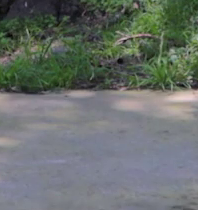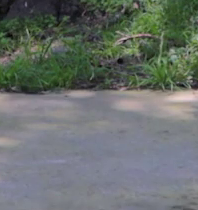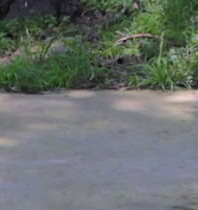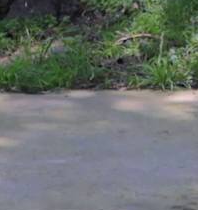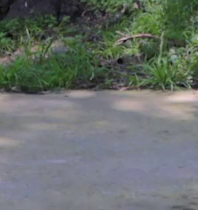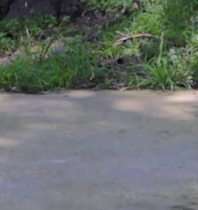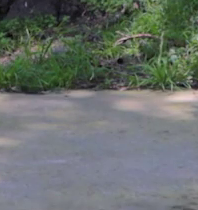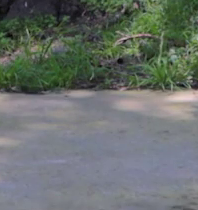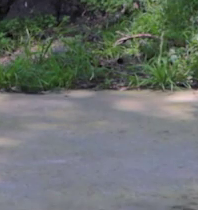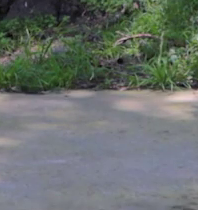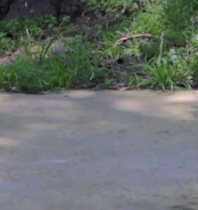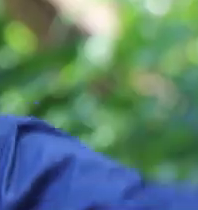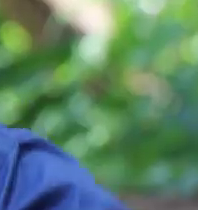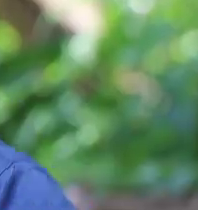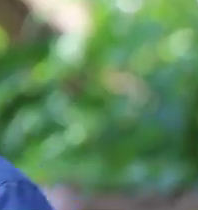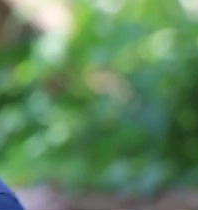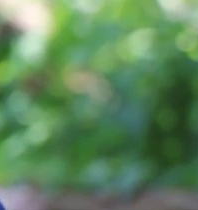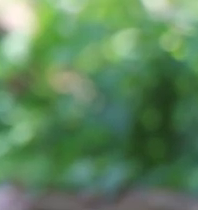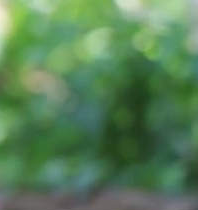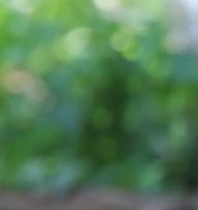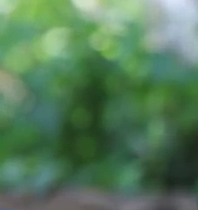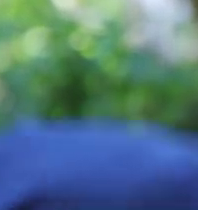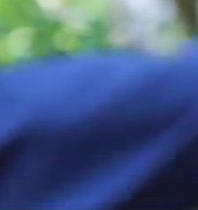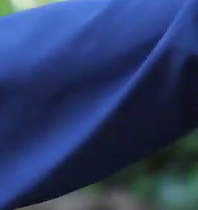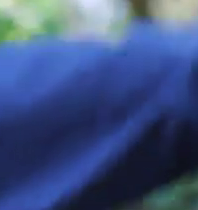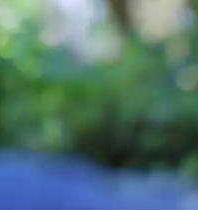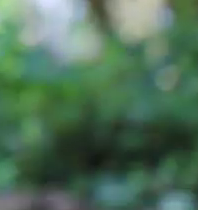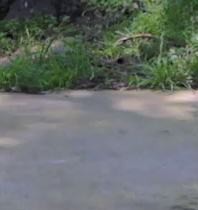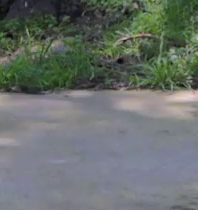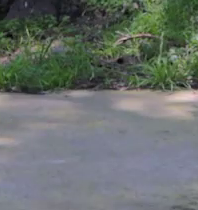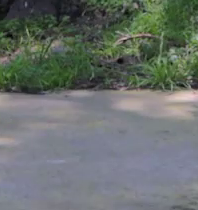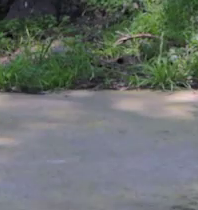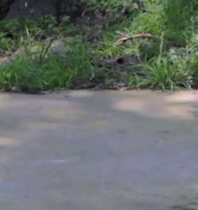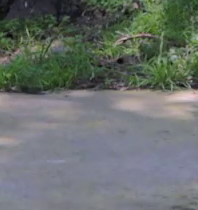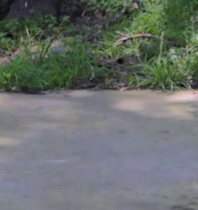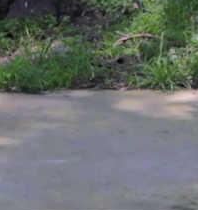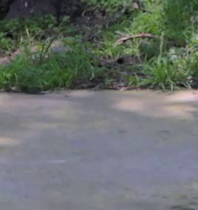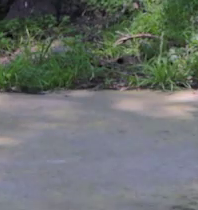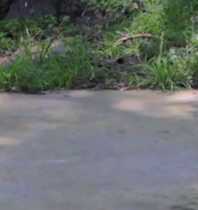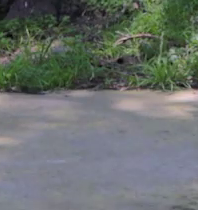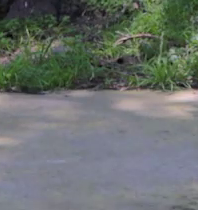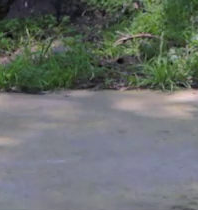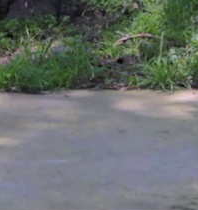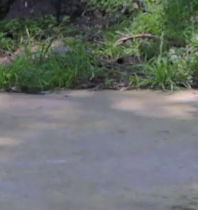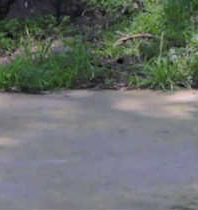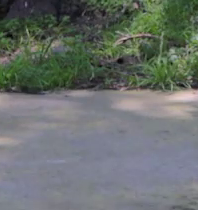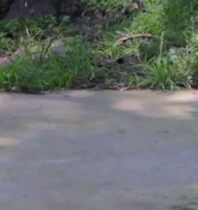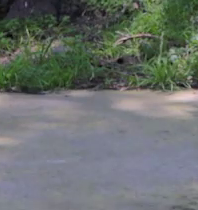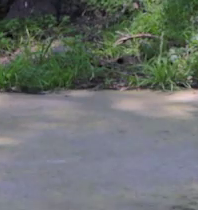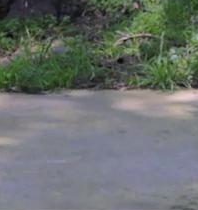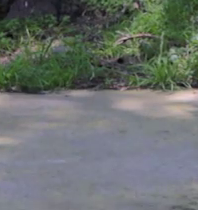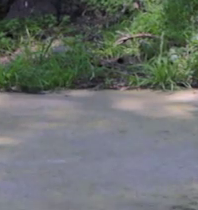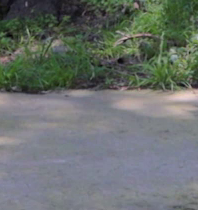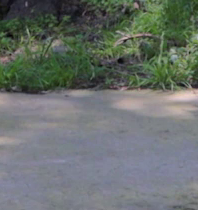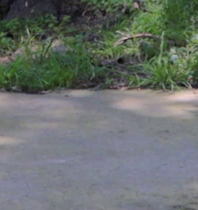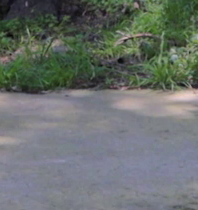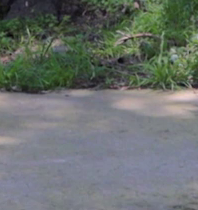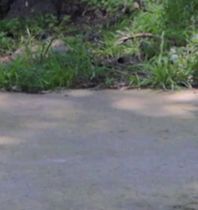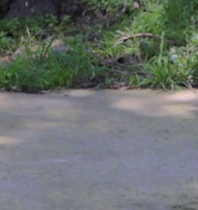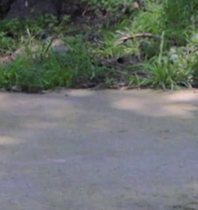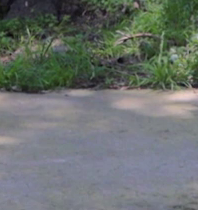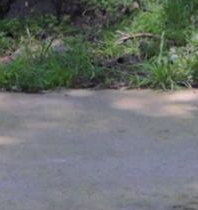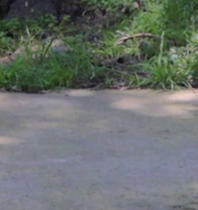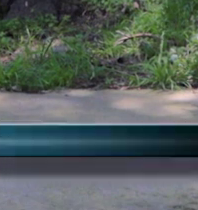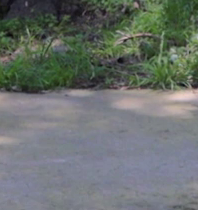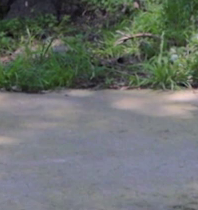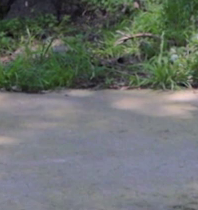hombros. Bien, exactamente ahí. Está bien hecho, Jair. Exacto, ahí. Con fuerza. Respiramos,